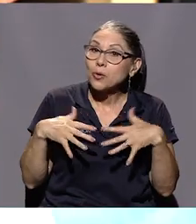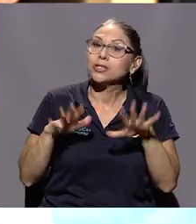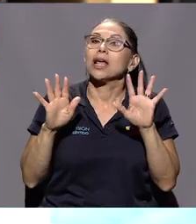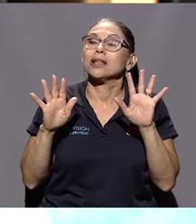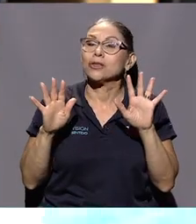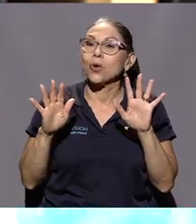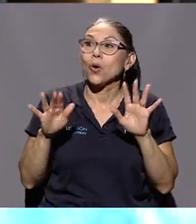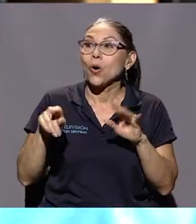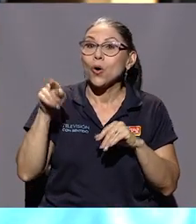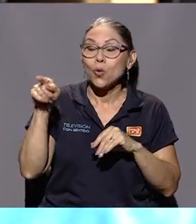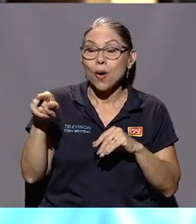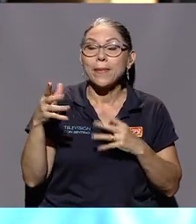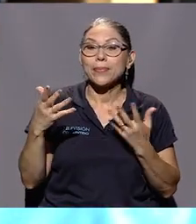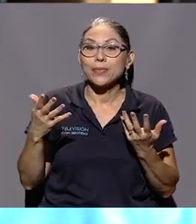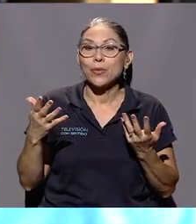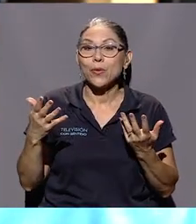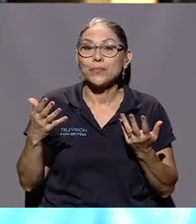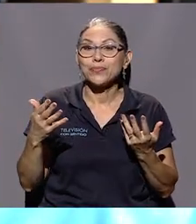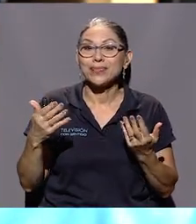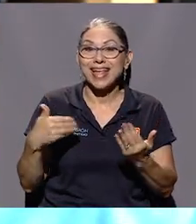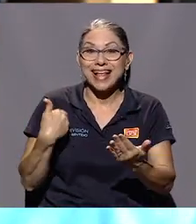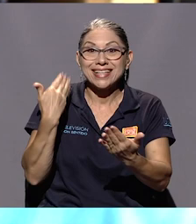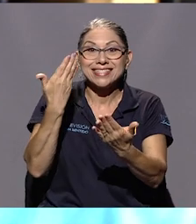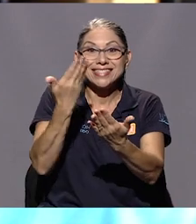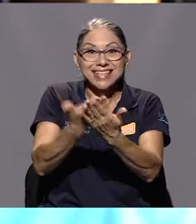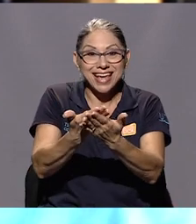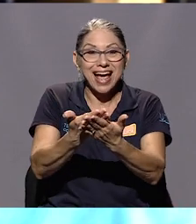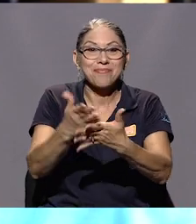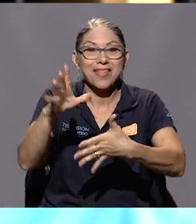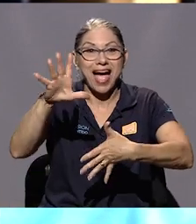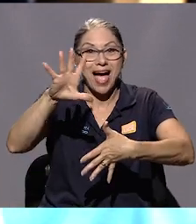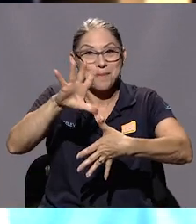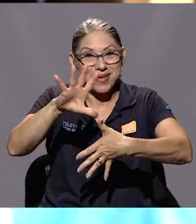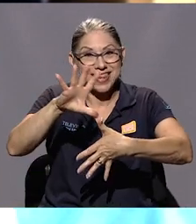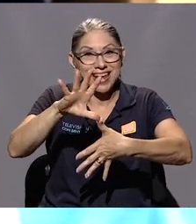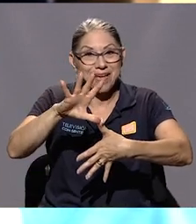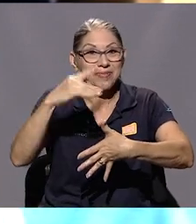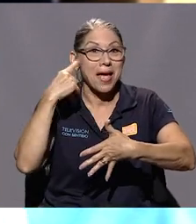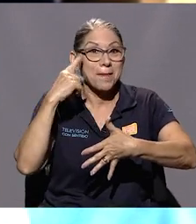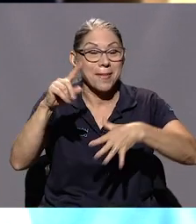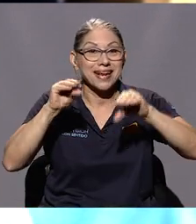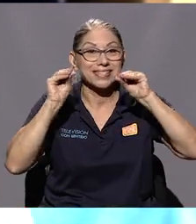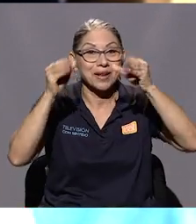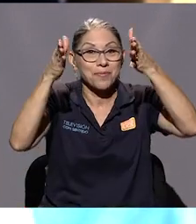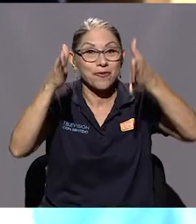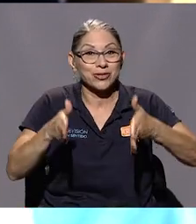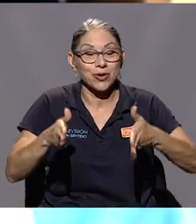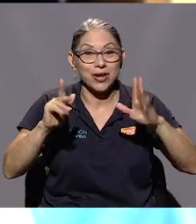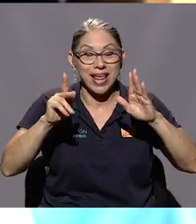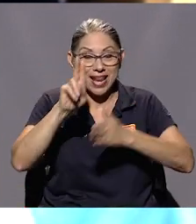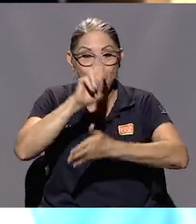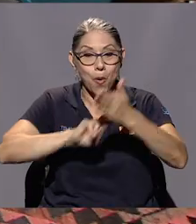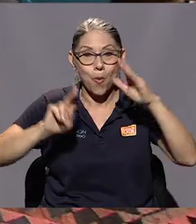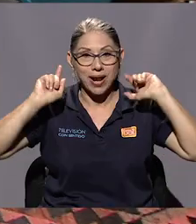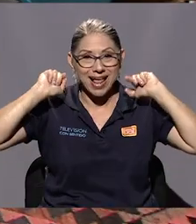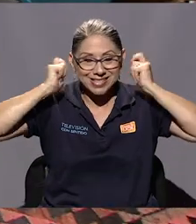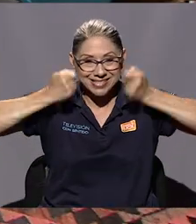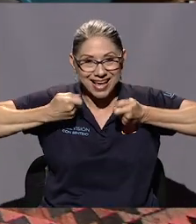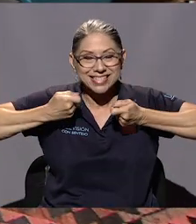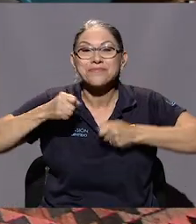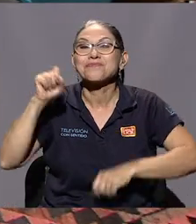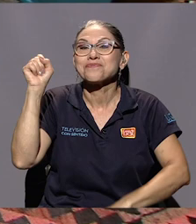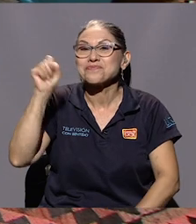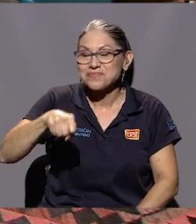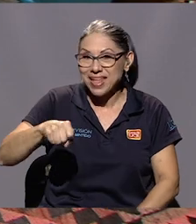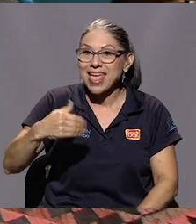Que por cierto, cuando llega a América es para ser profesor en la... En la Salle. En la Salle. Así es.